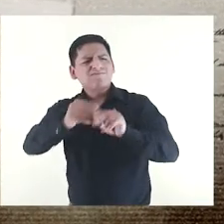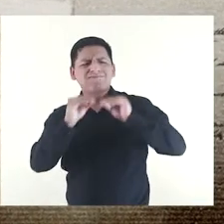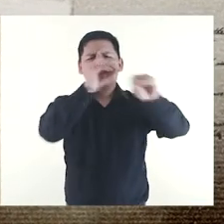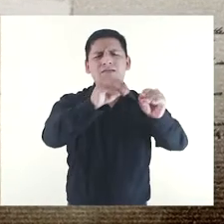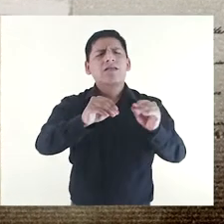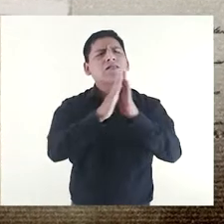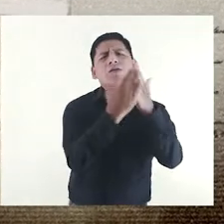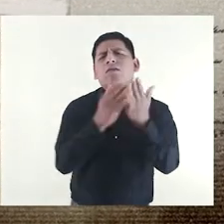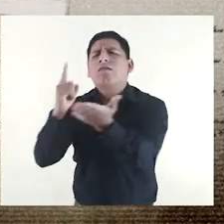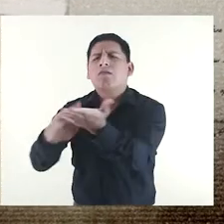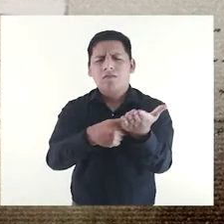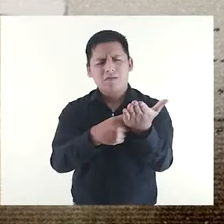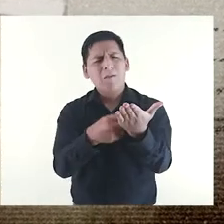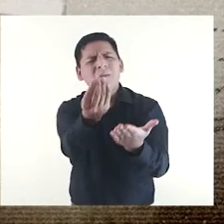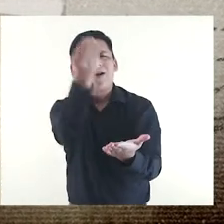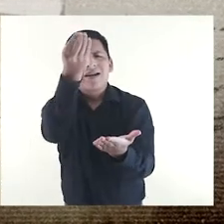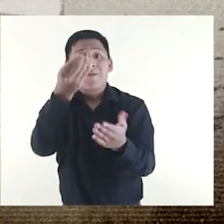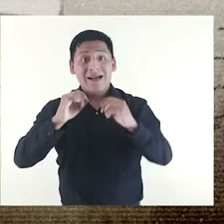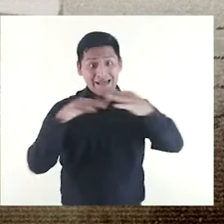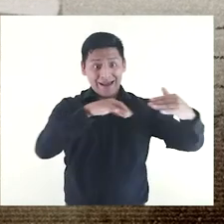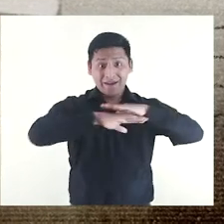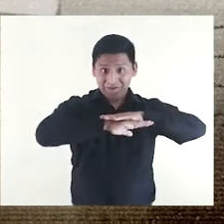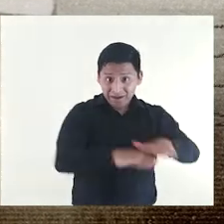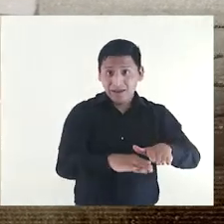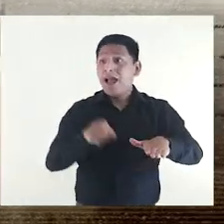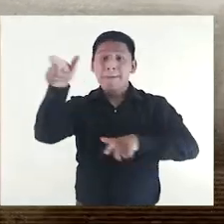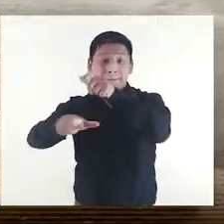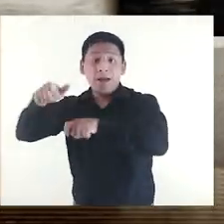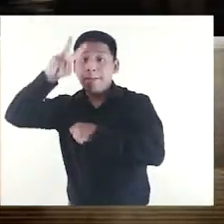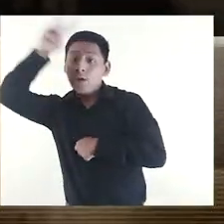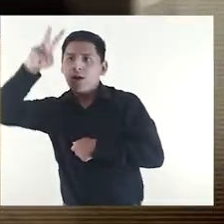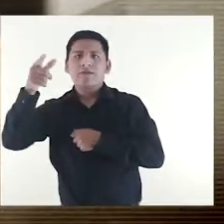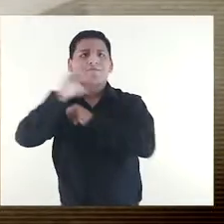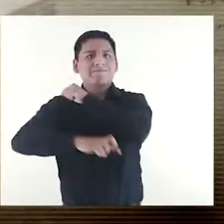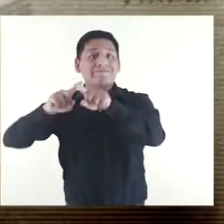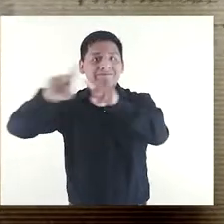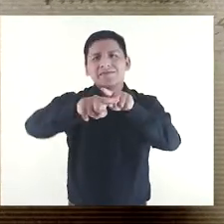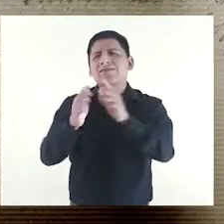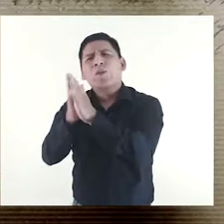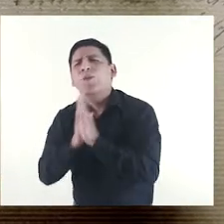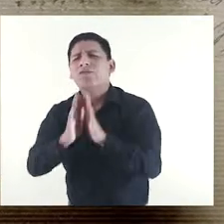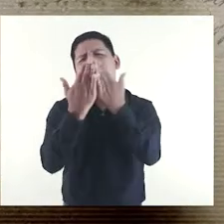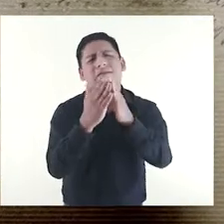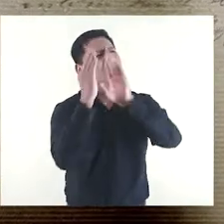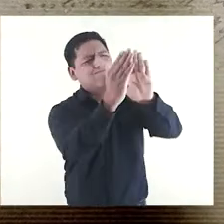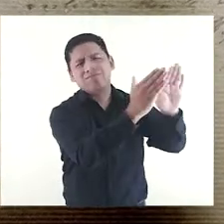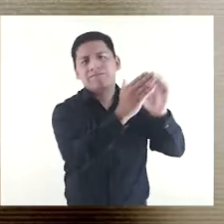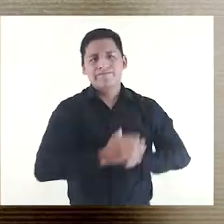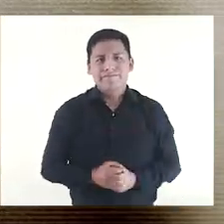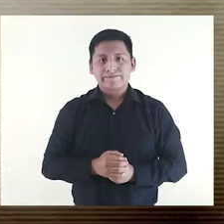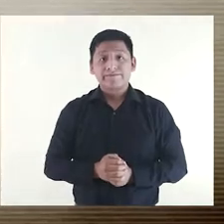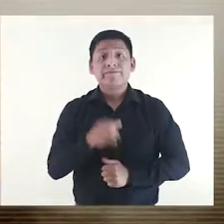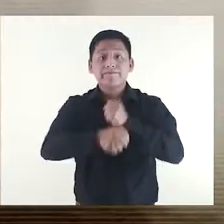Palma se ganó el mote de bibliotecario mendigo, cuando después de la guerra solicitó donaciones de libros a peruanos y